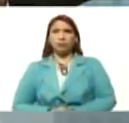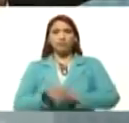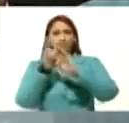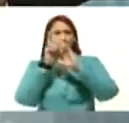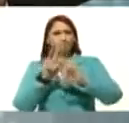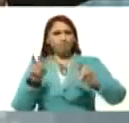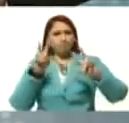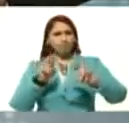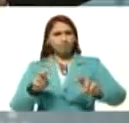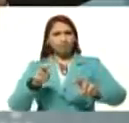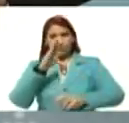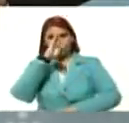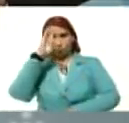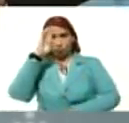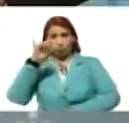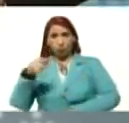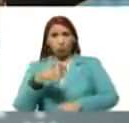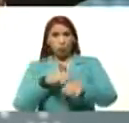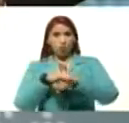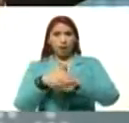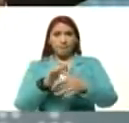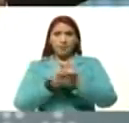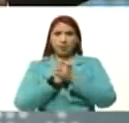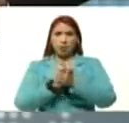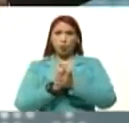analizábamos, Diosdado, Jorge Rodríguez, compañero,